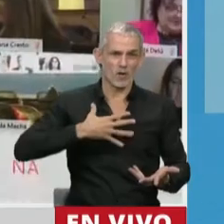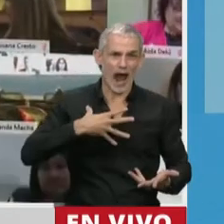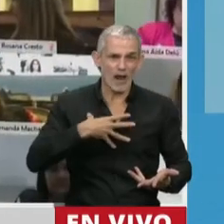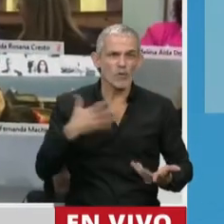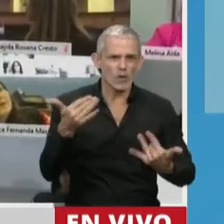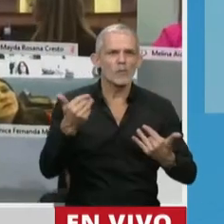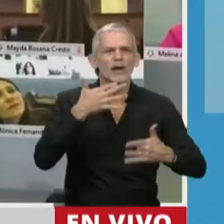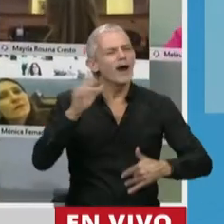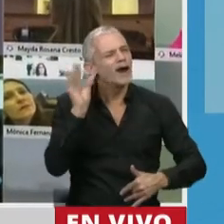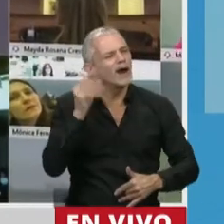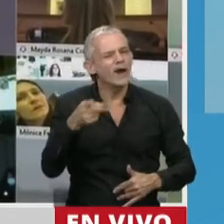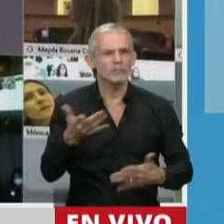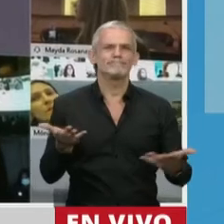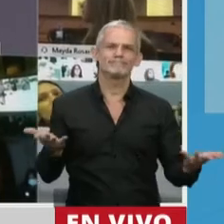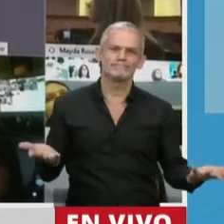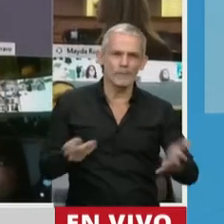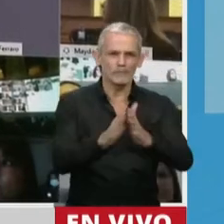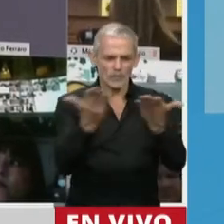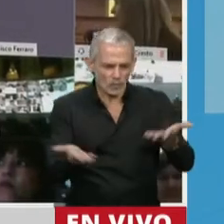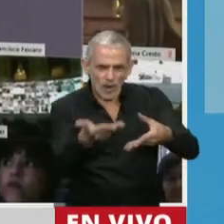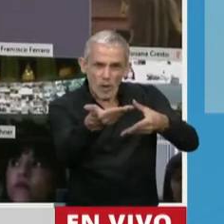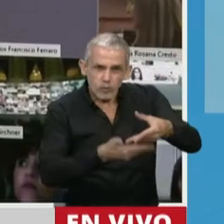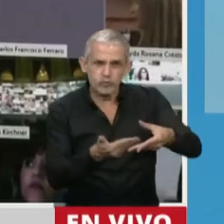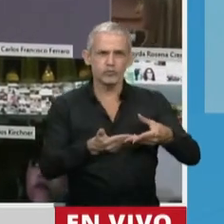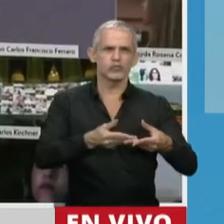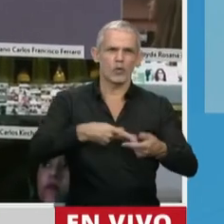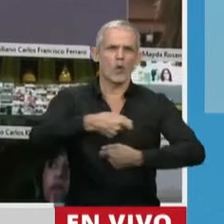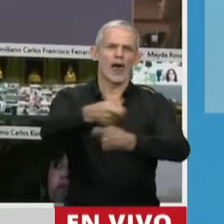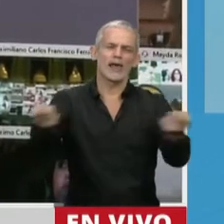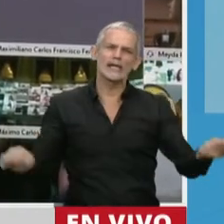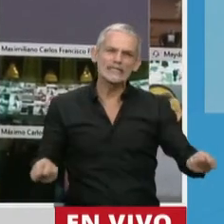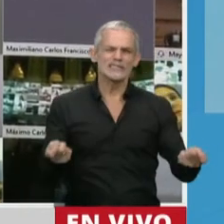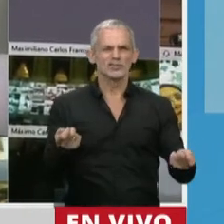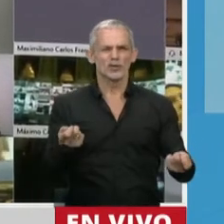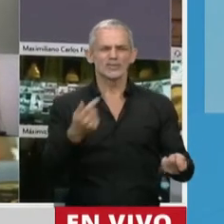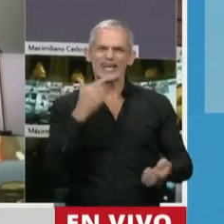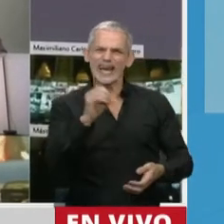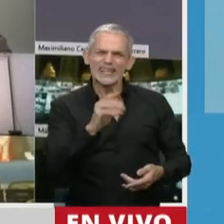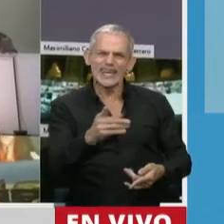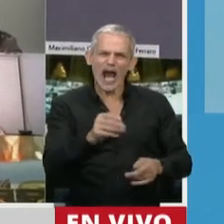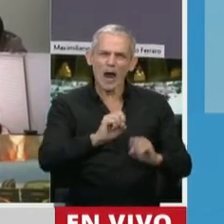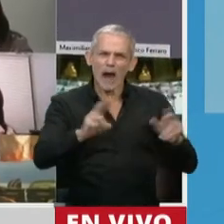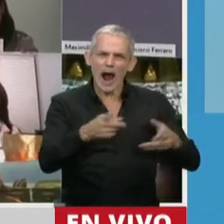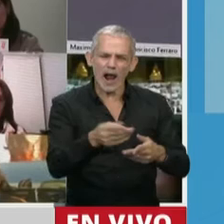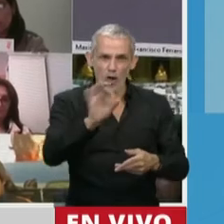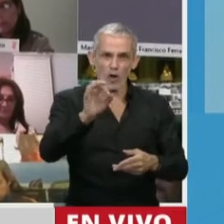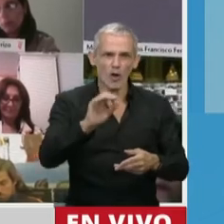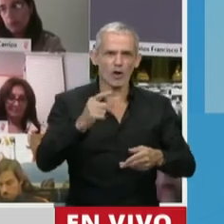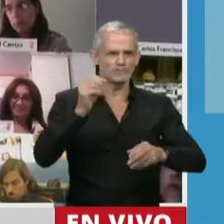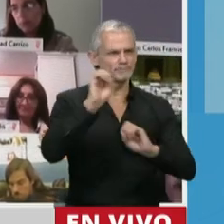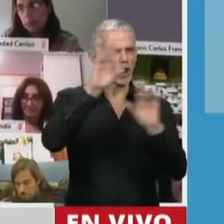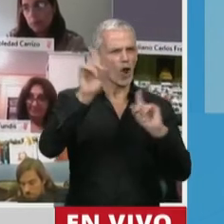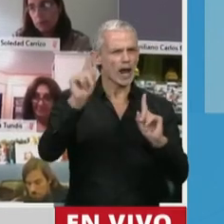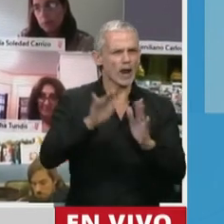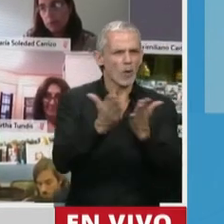tanto, cuestionar la impresión de las cartillas o pretender de alguna manera quitarle transparencia